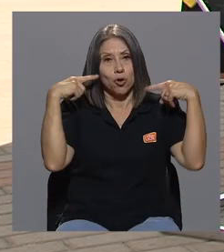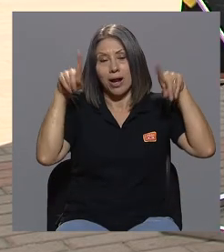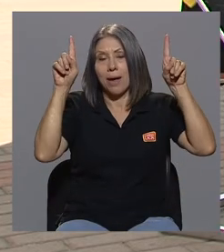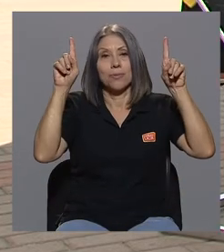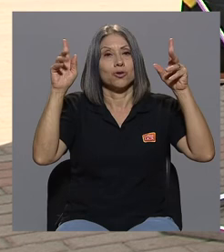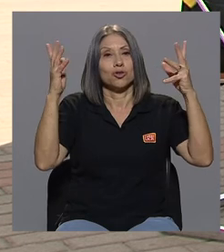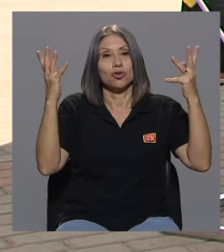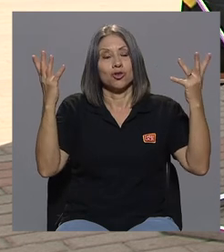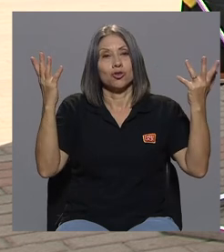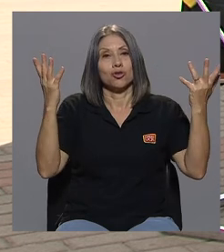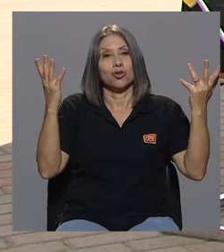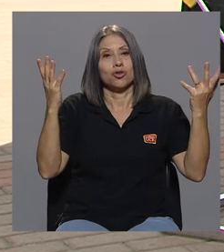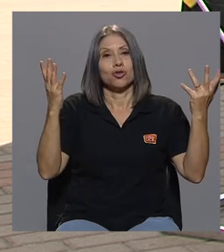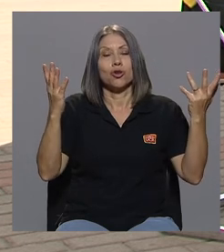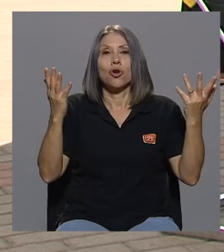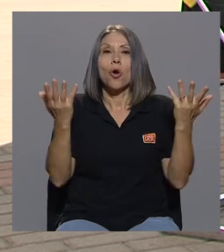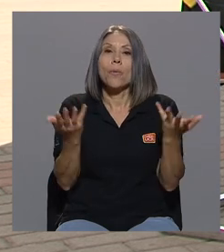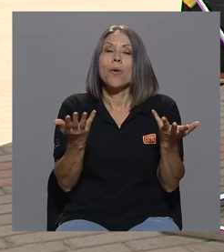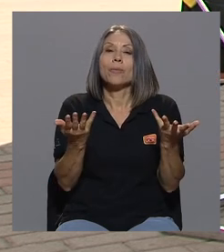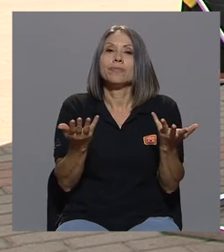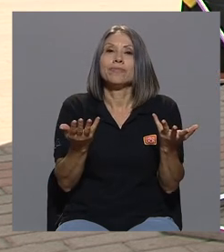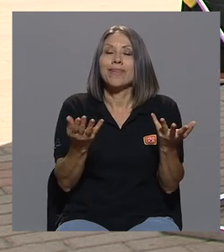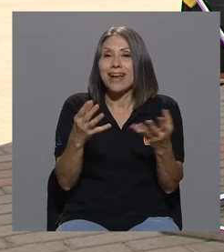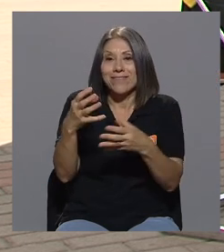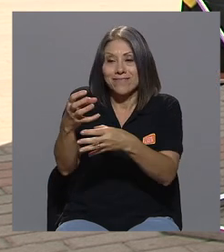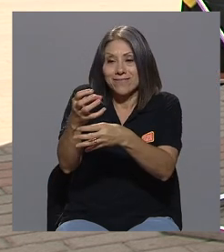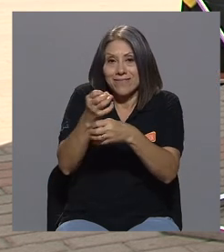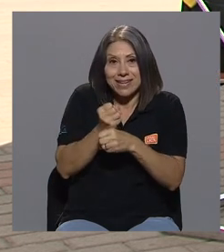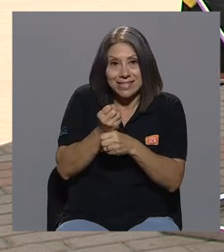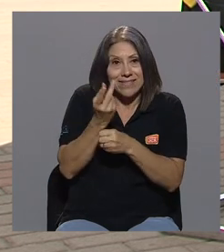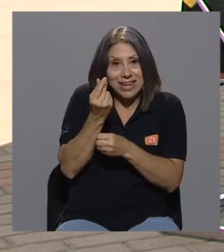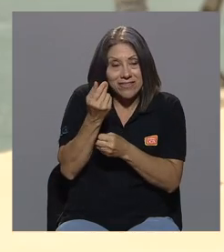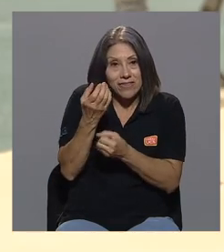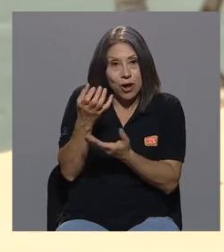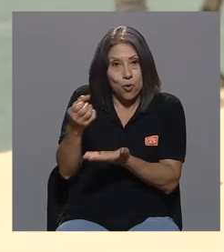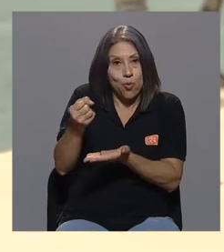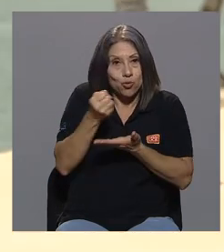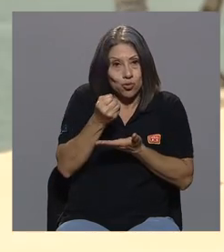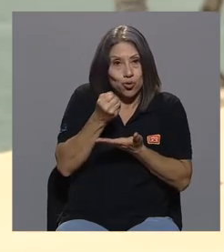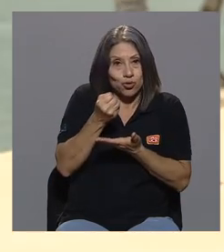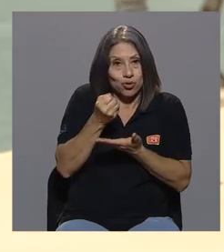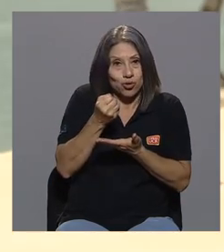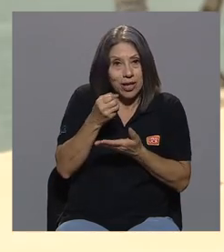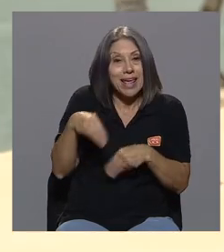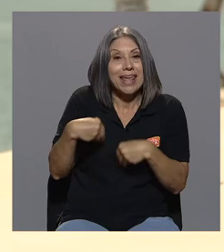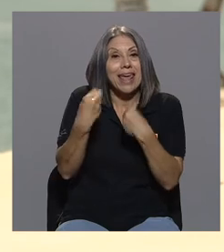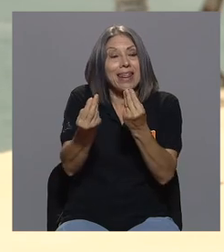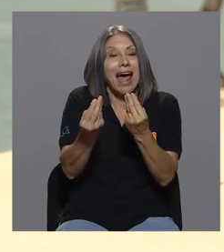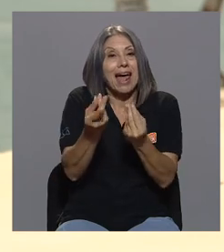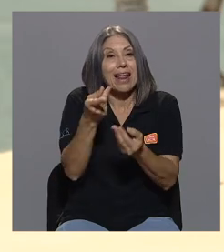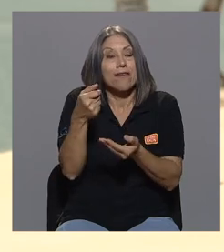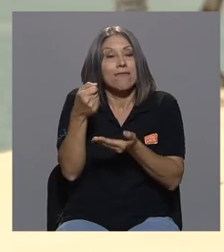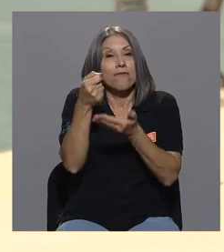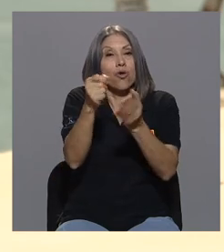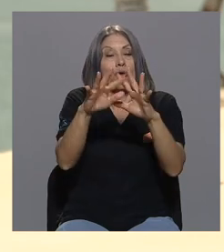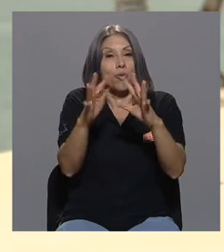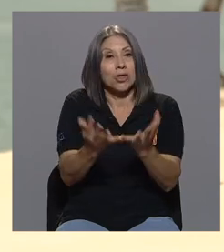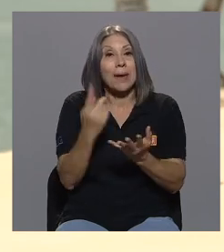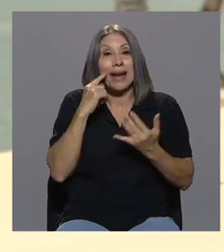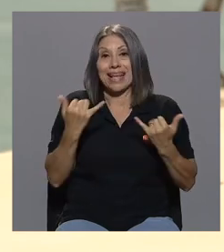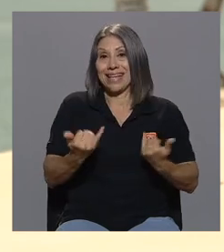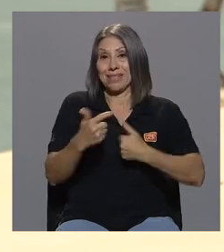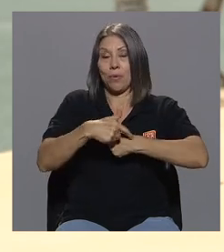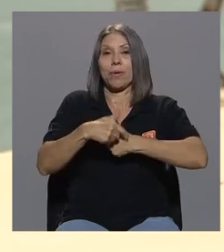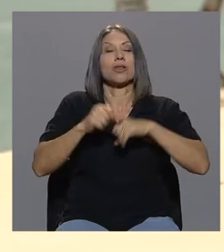subreceptores de los recursos que el Fondo Mundial da para que en este momento se esté realizando el proyecto